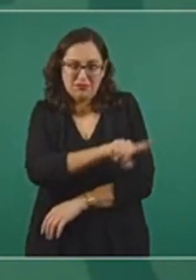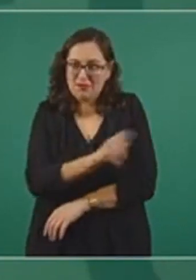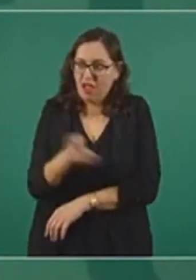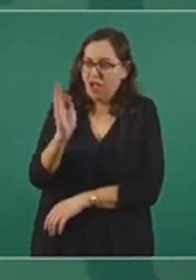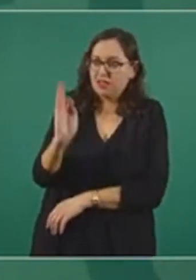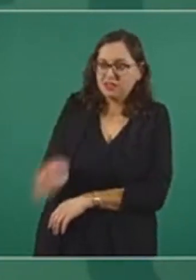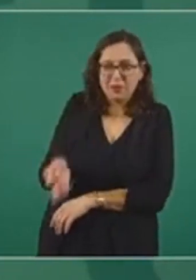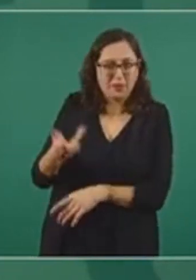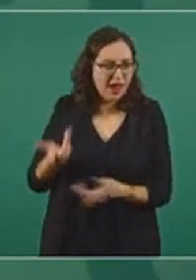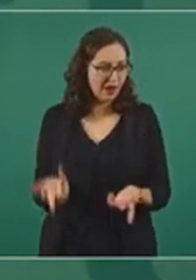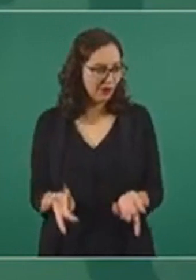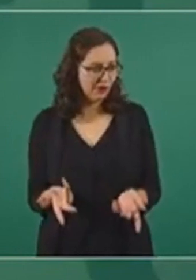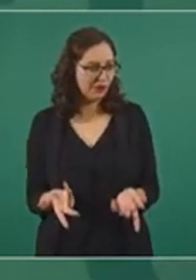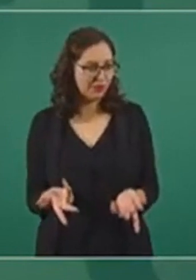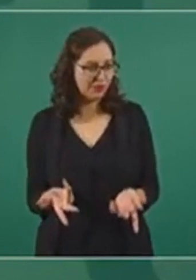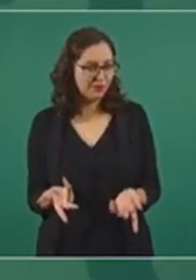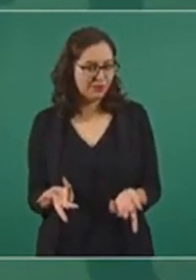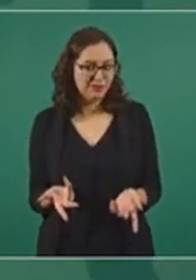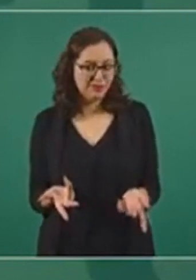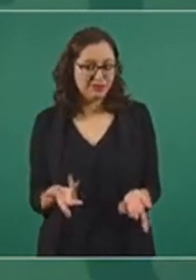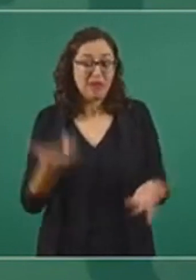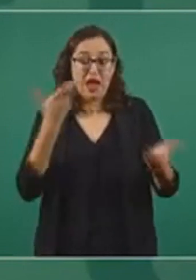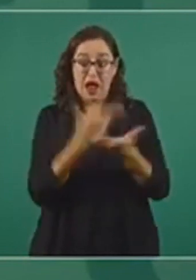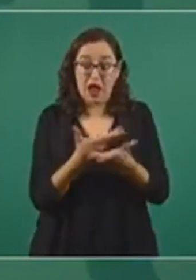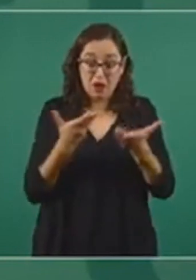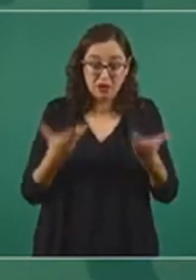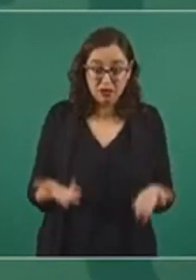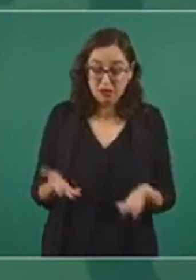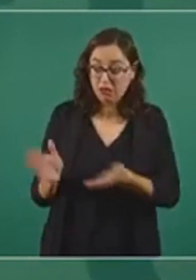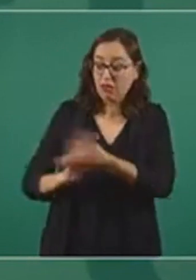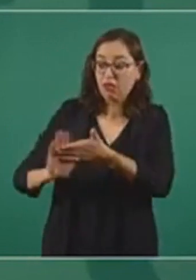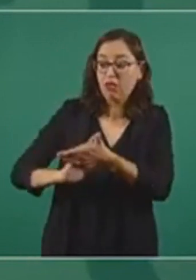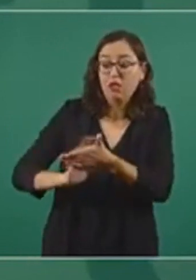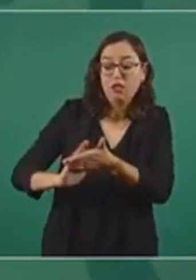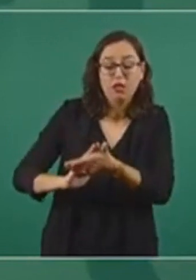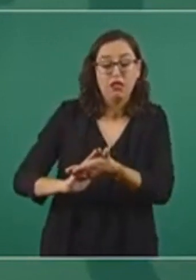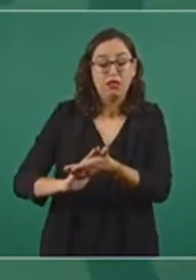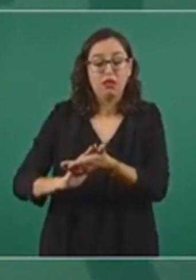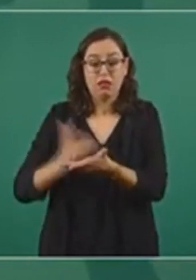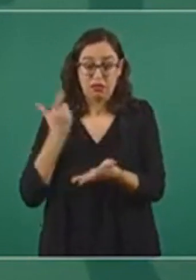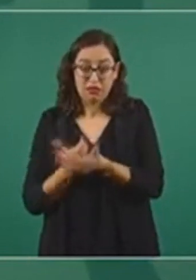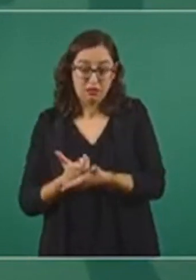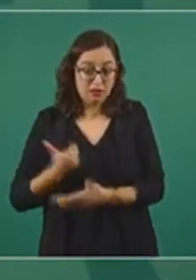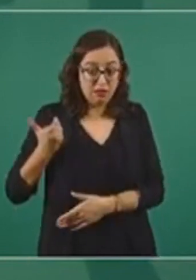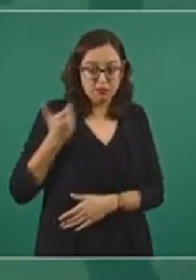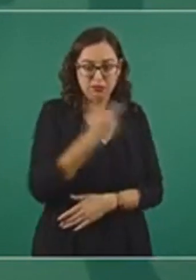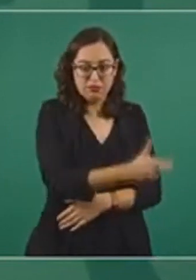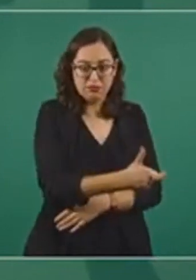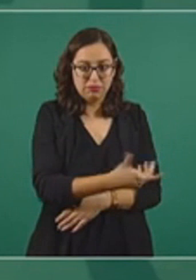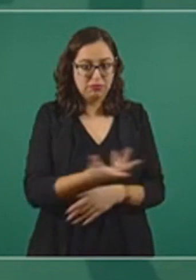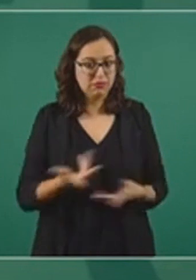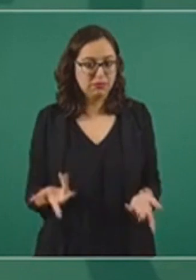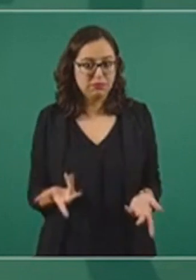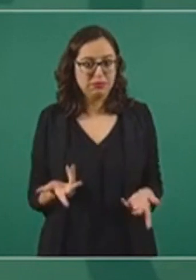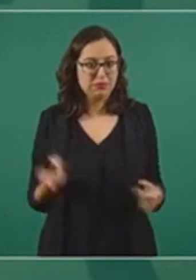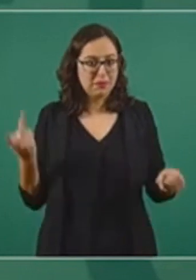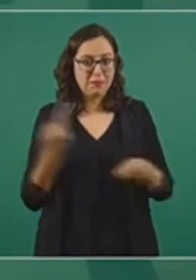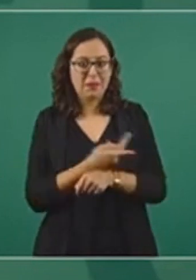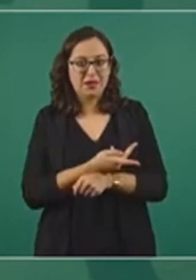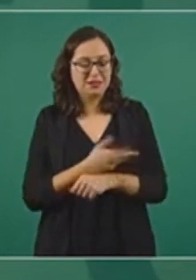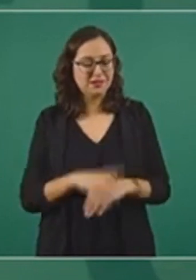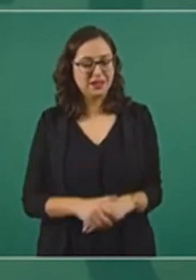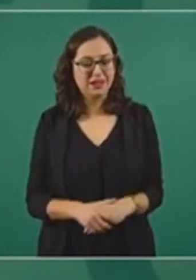entregamos recursos, estamos entregando recursos del pueblo.